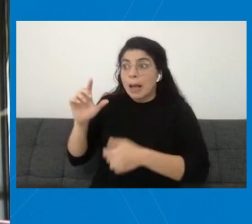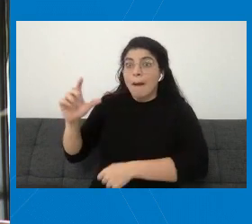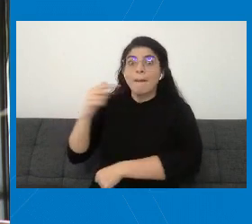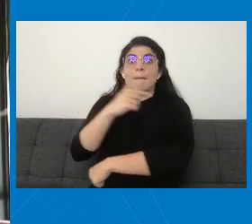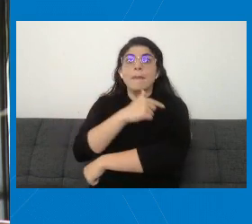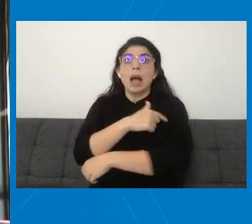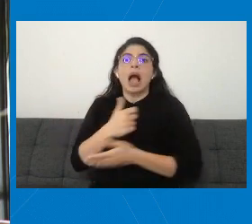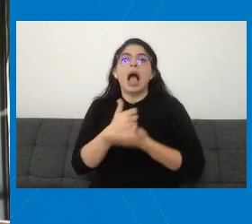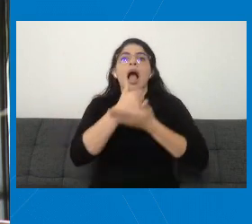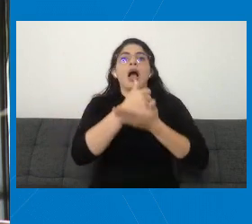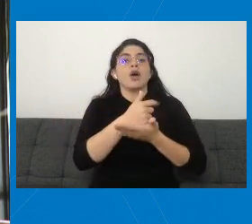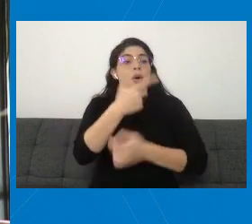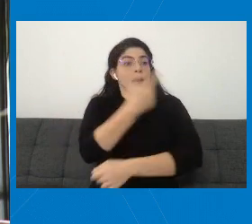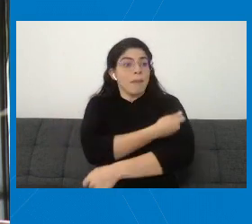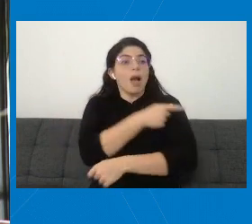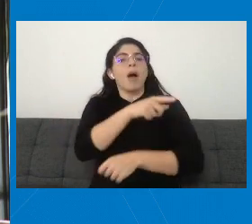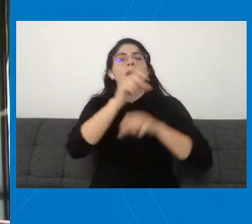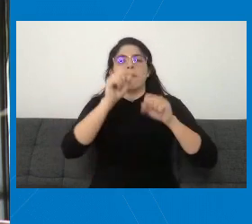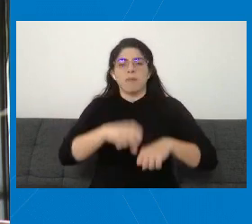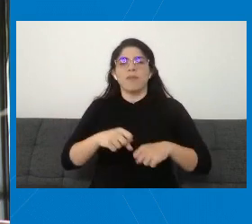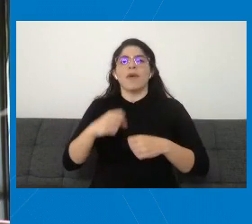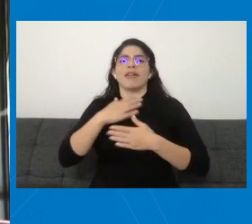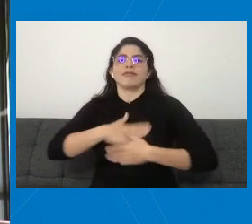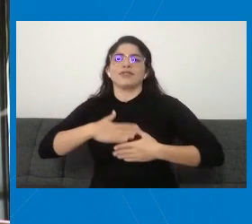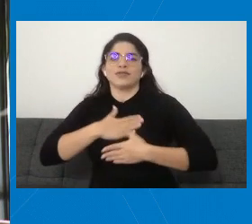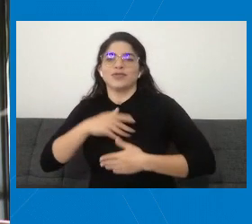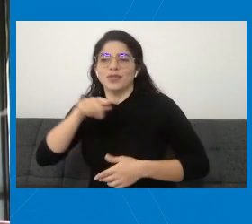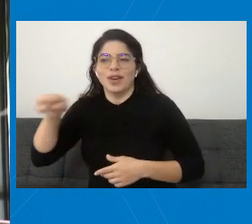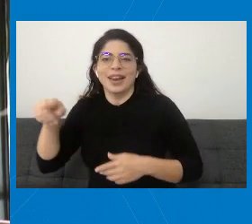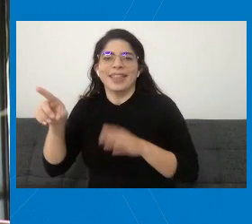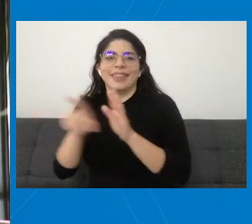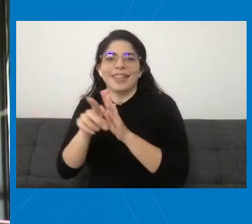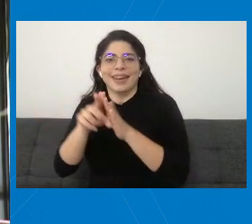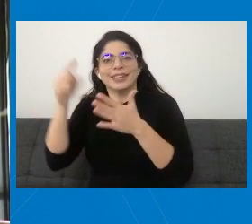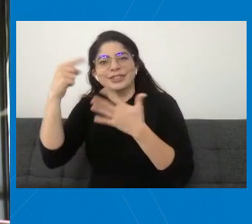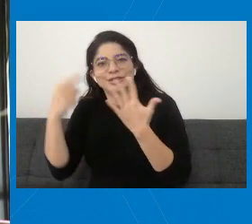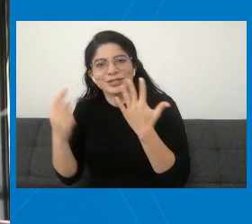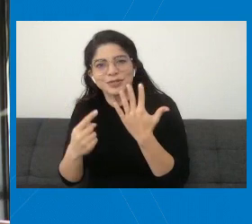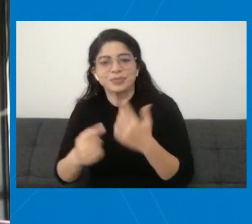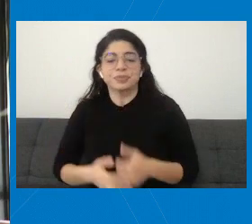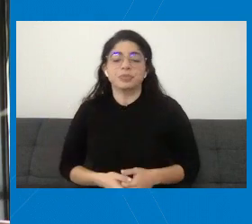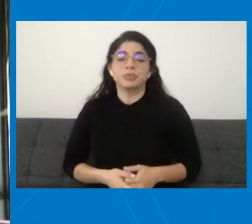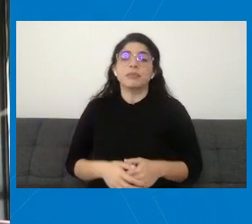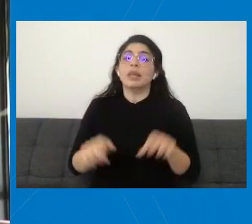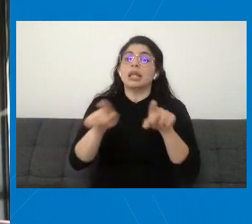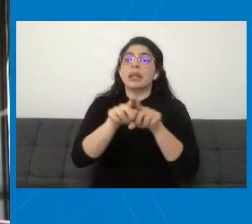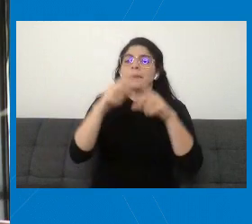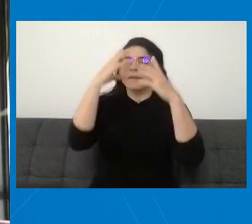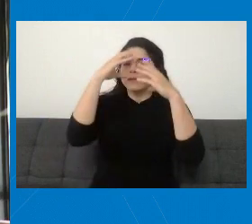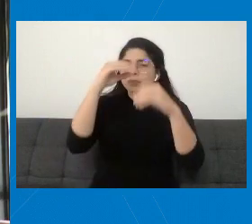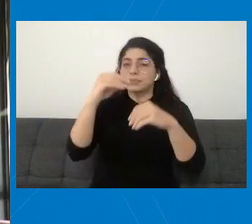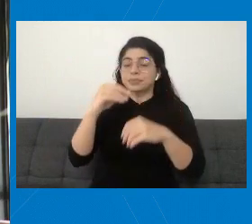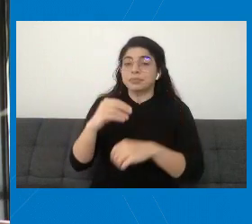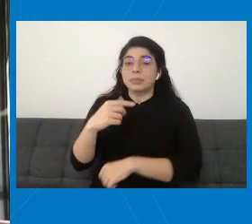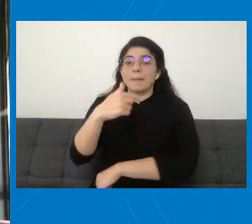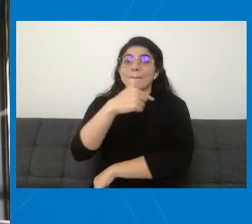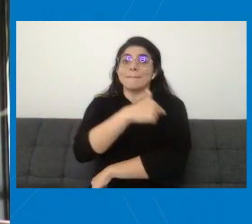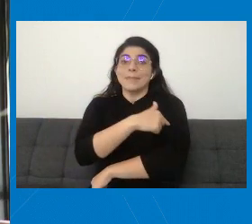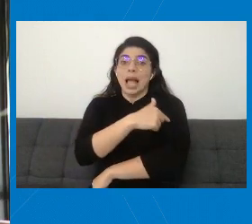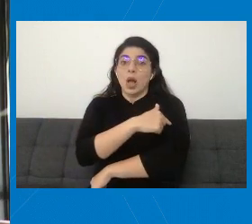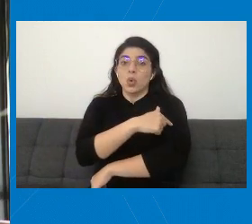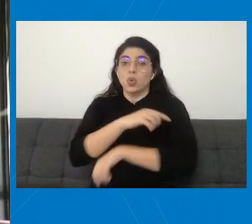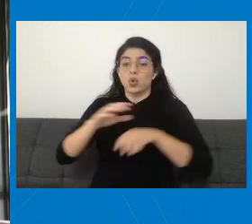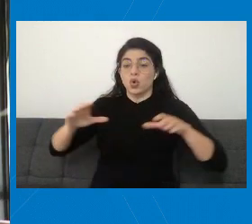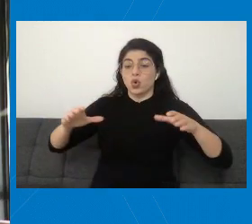estos derechos. Y finalmente indicar que la vacunación de el grupo